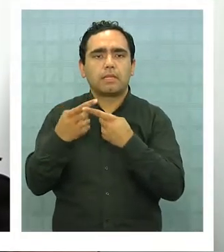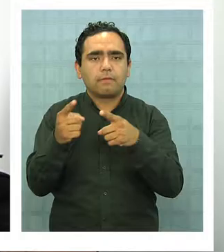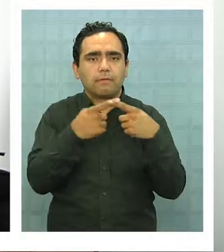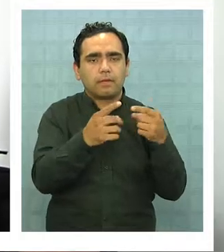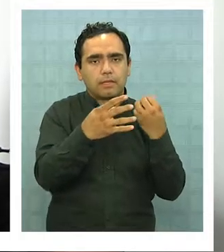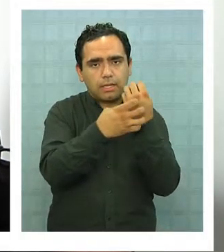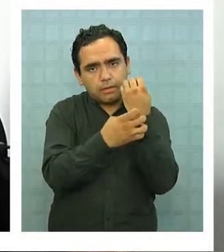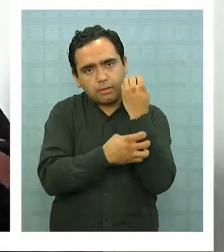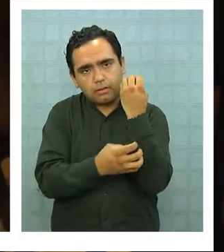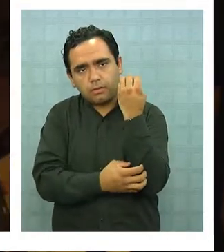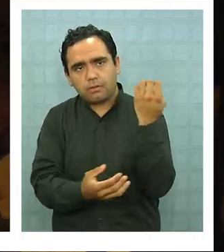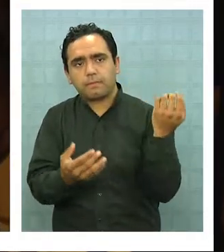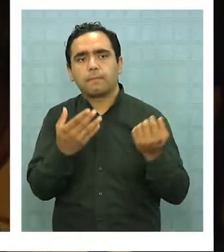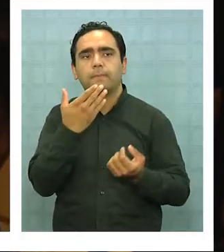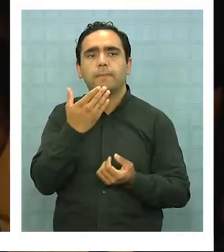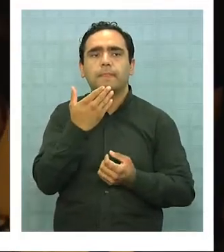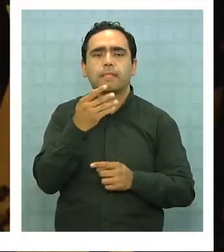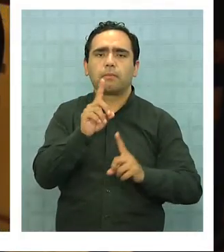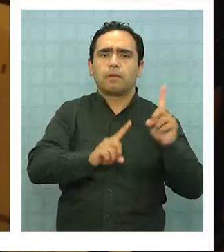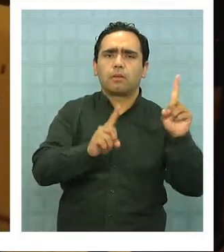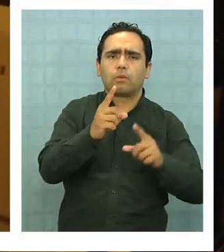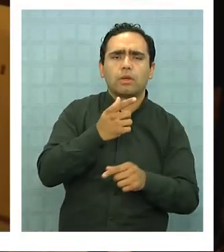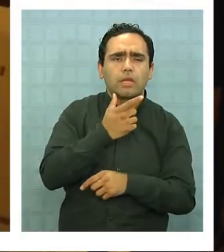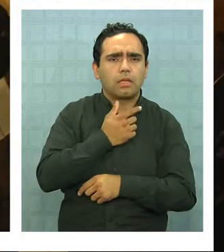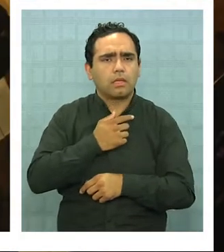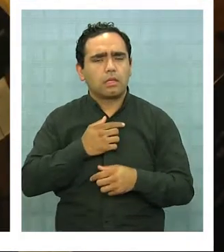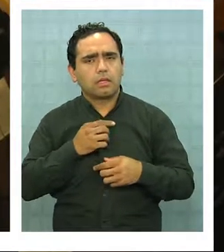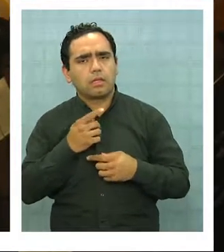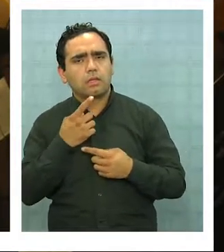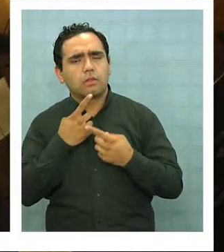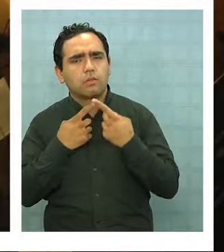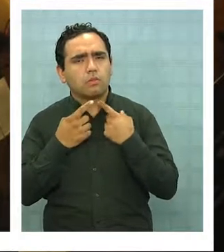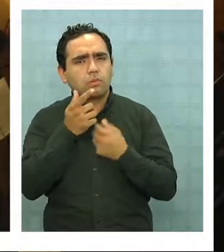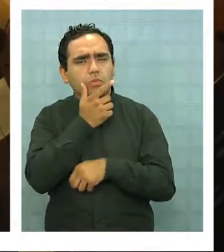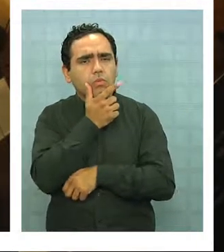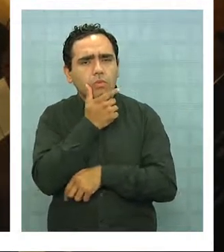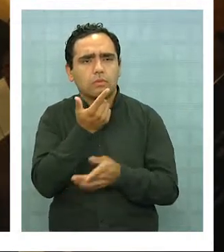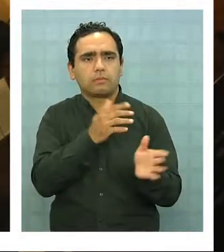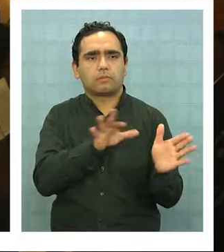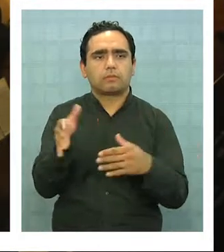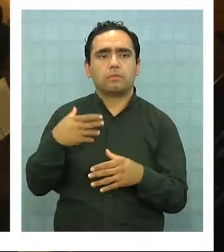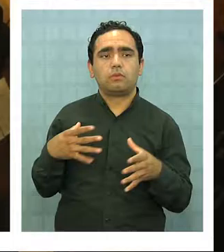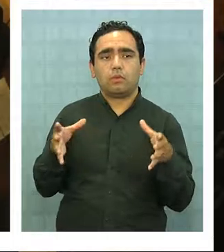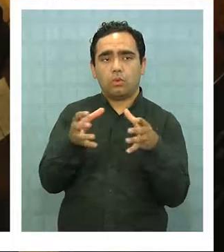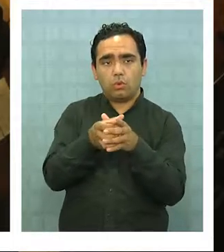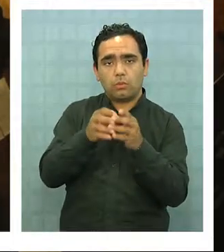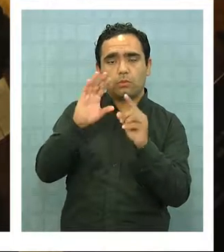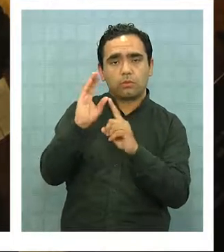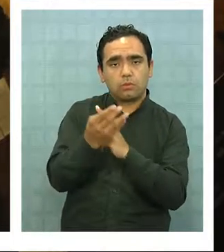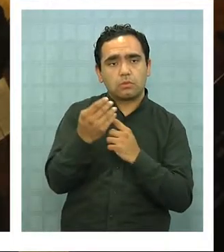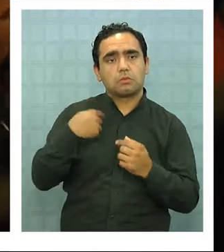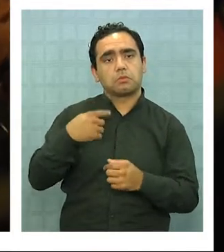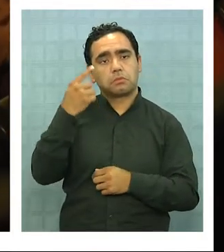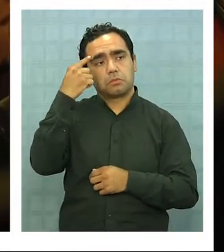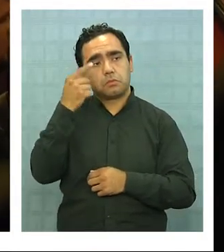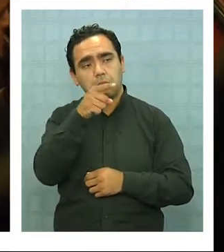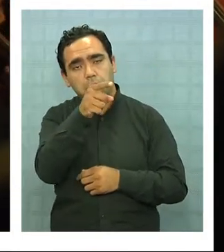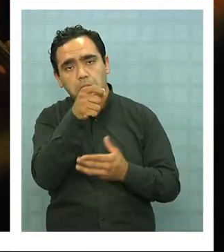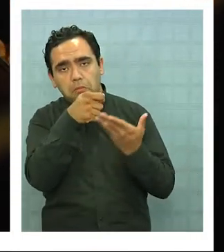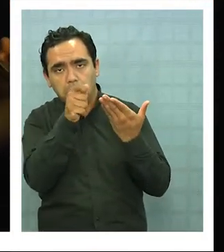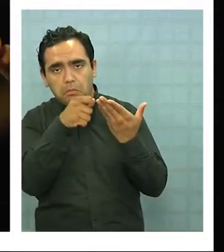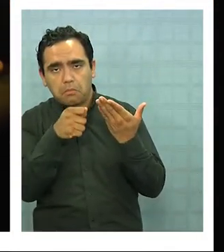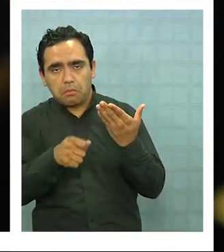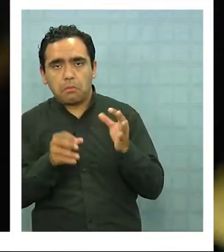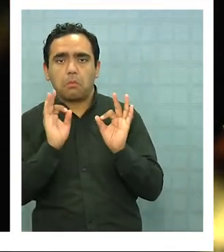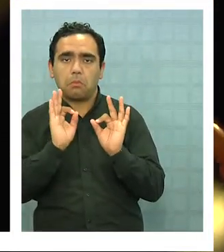regiones? Y surgieron algunas inquietudes por parte de los señores consejeros regionales. La agrupación cultural ve con buenos ojos las observaciones hechas por los